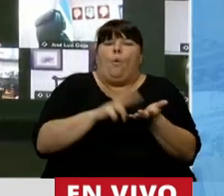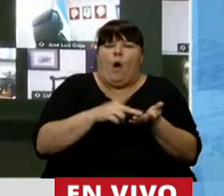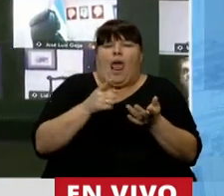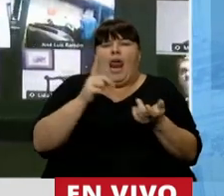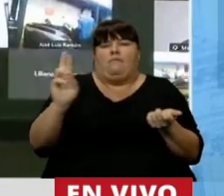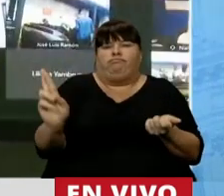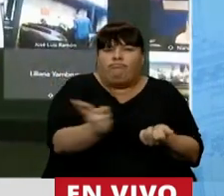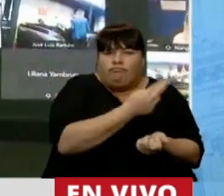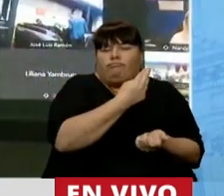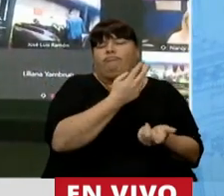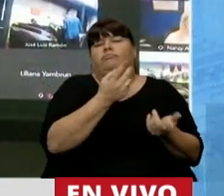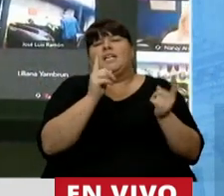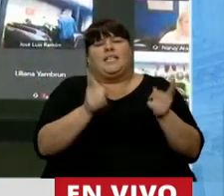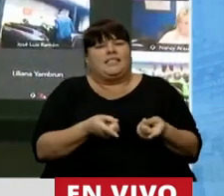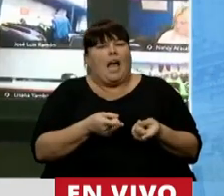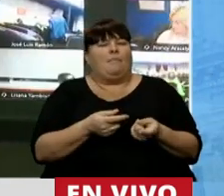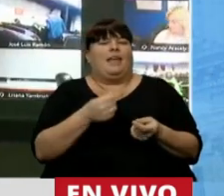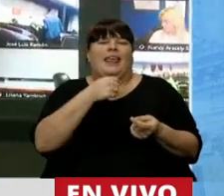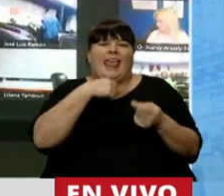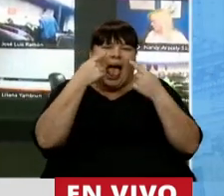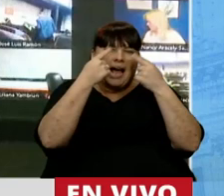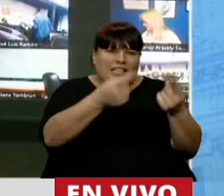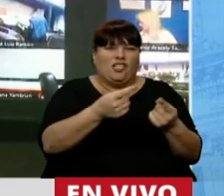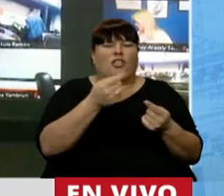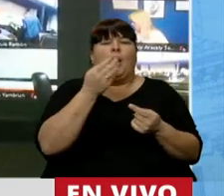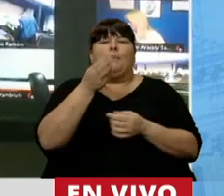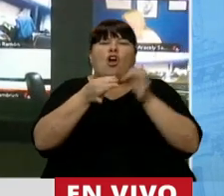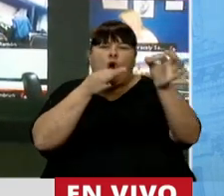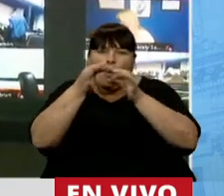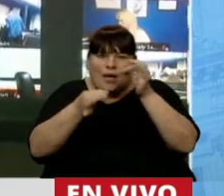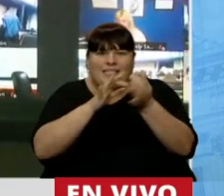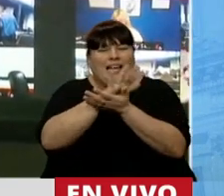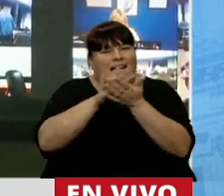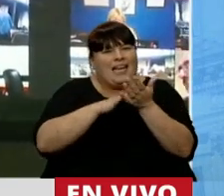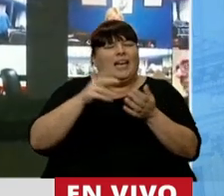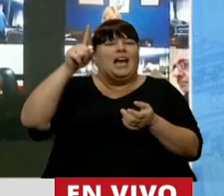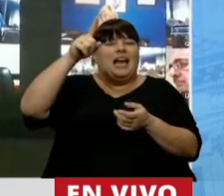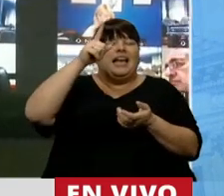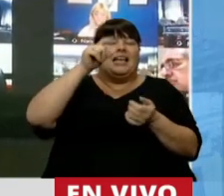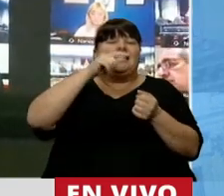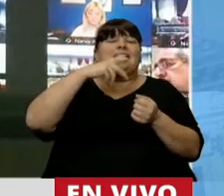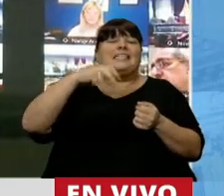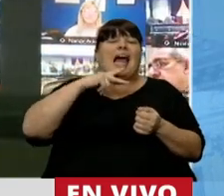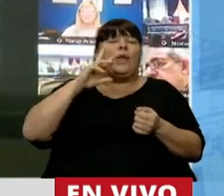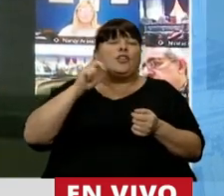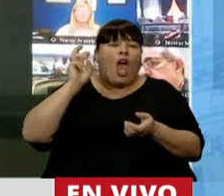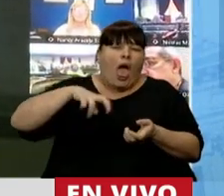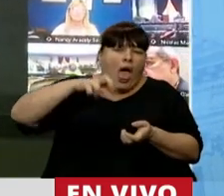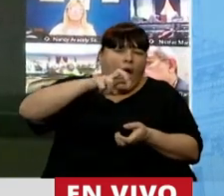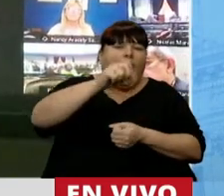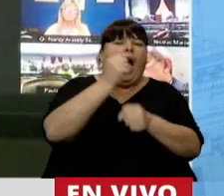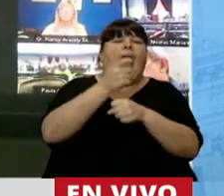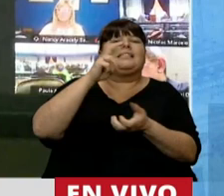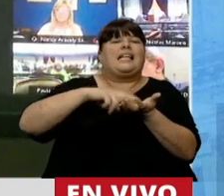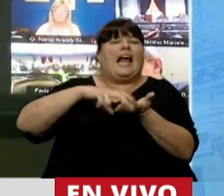oleada de muertes y quieren que los escuchemos y piden diálogo y se vienen caminando desde Santa Victoria Este hacia la